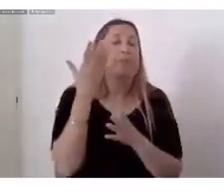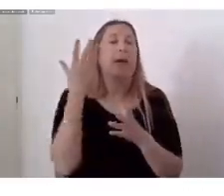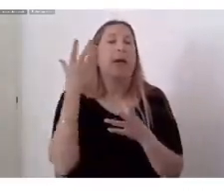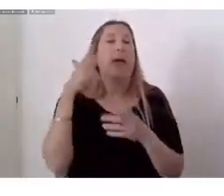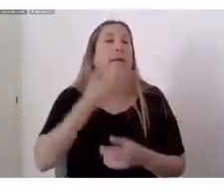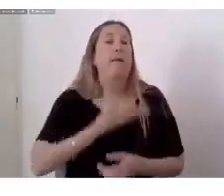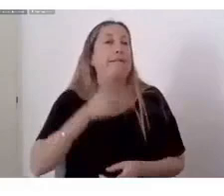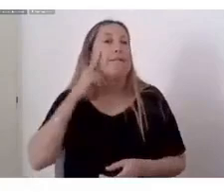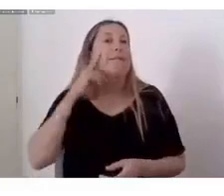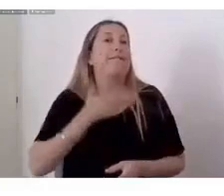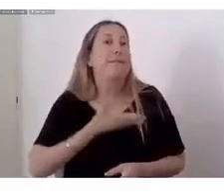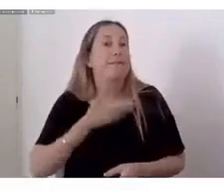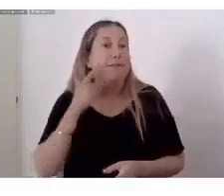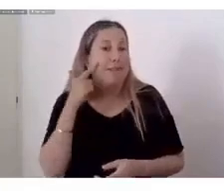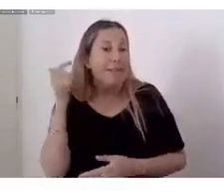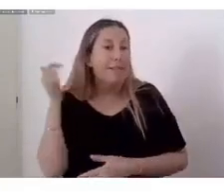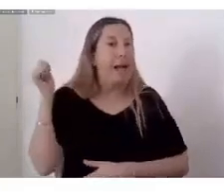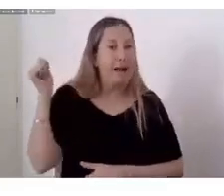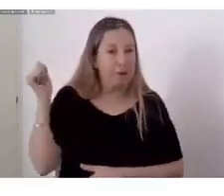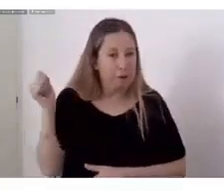Después de que La historia